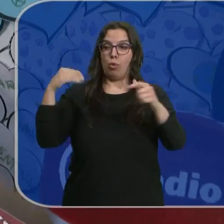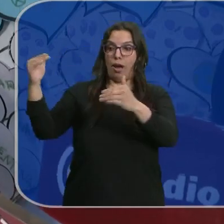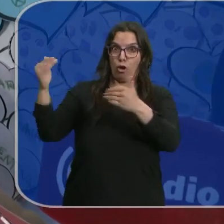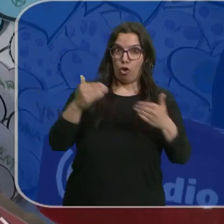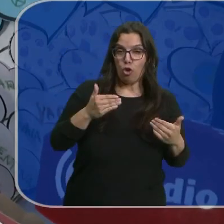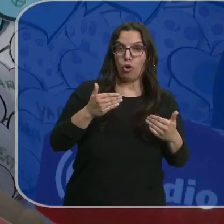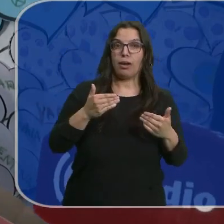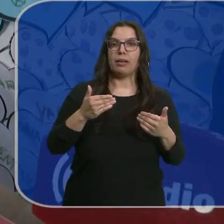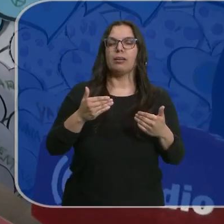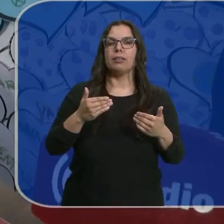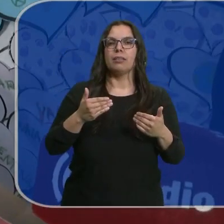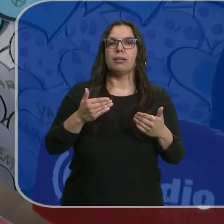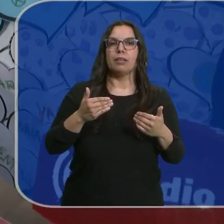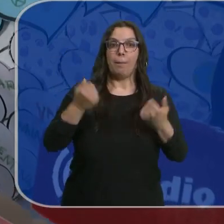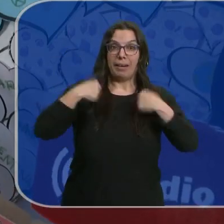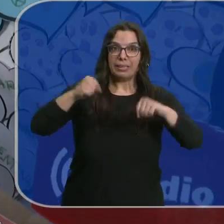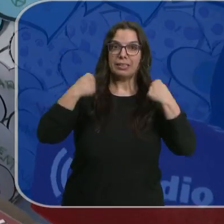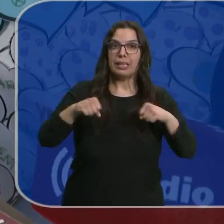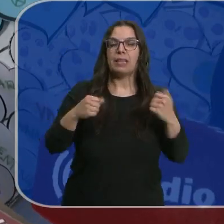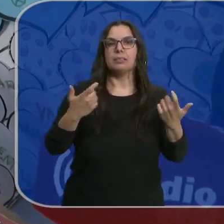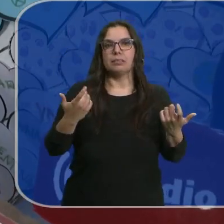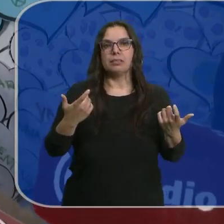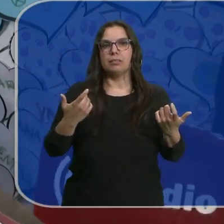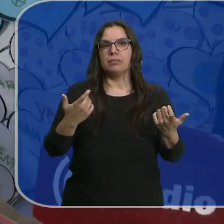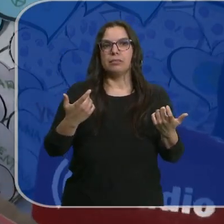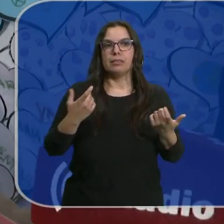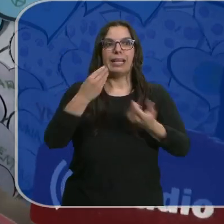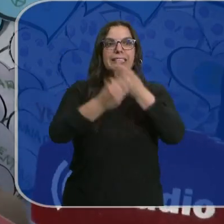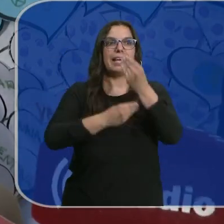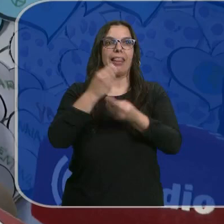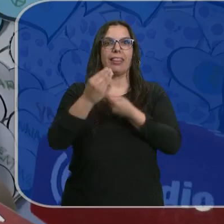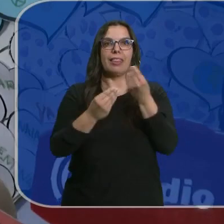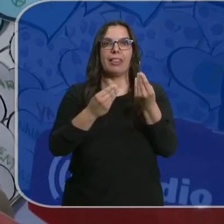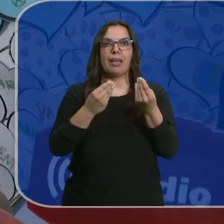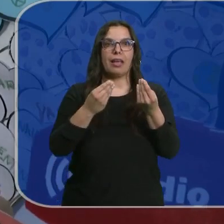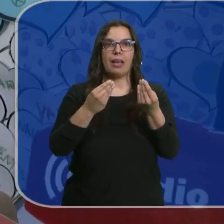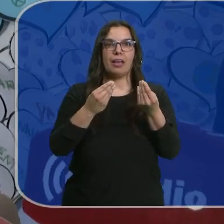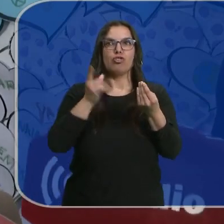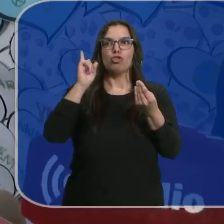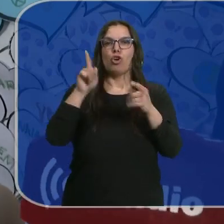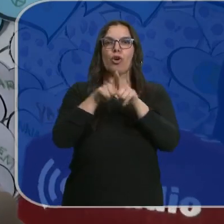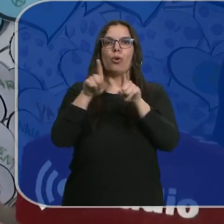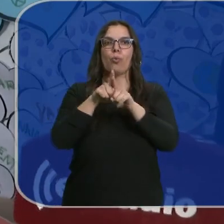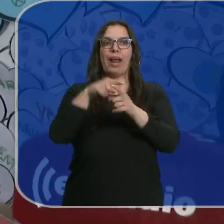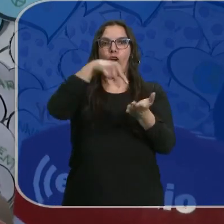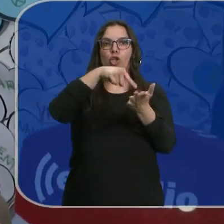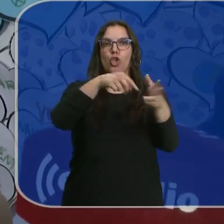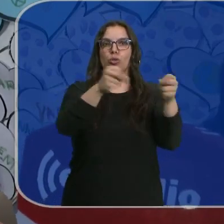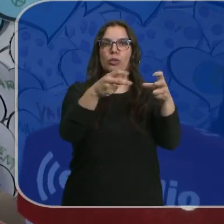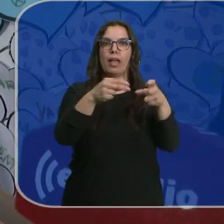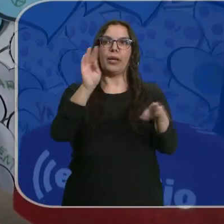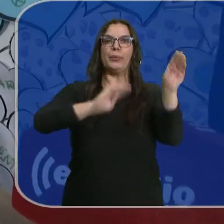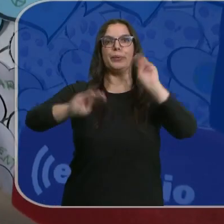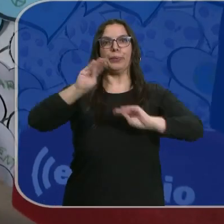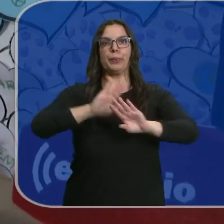puedan acoger a esa medida o que simplemente que no se haga a efectos de que sea puramente maquillaje de cotización a la seguridad social